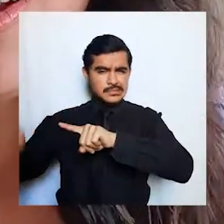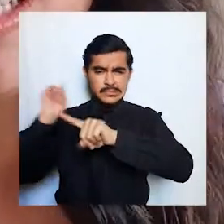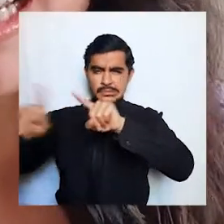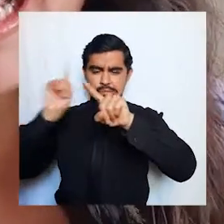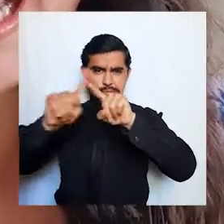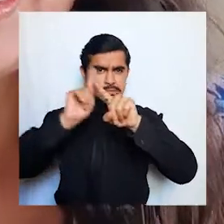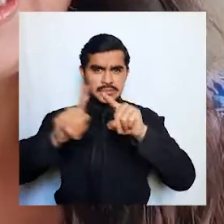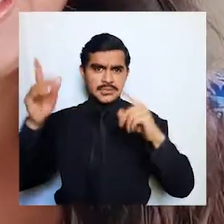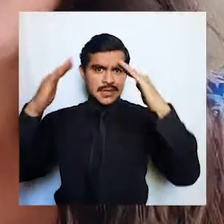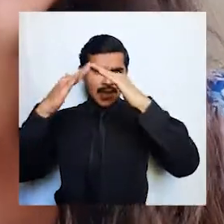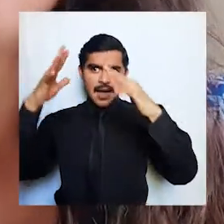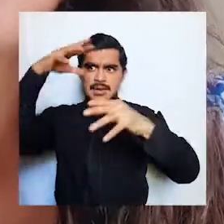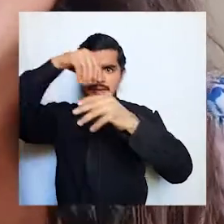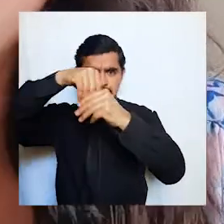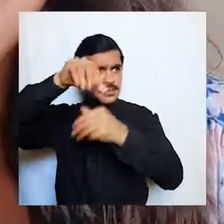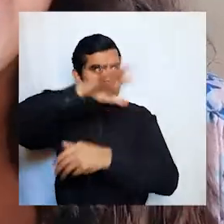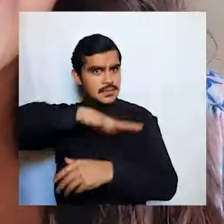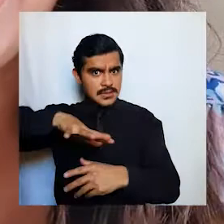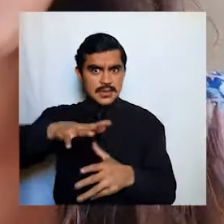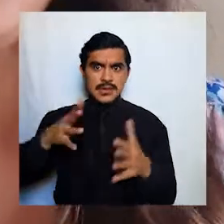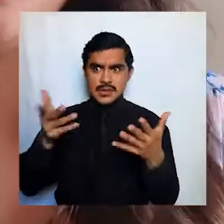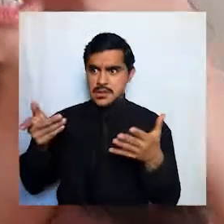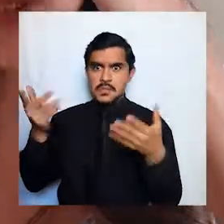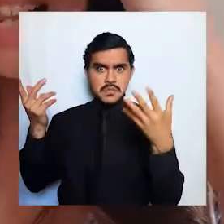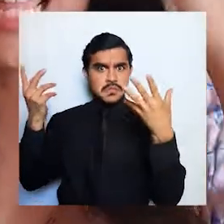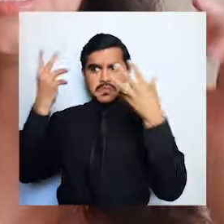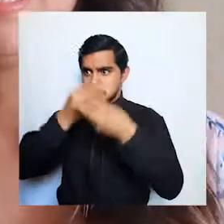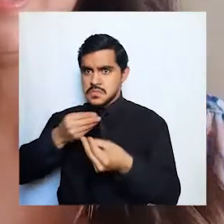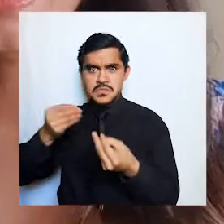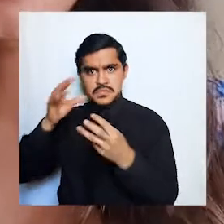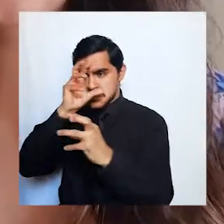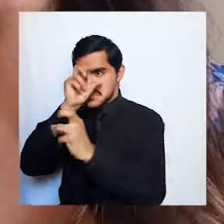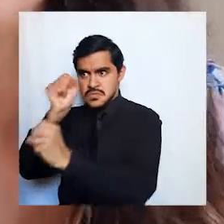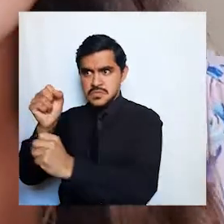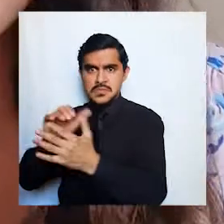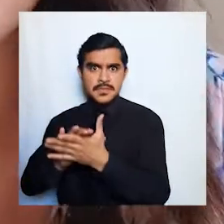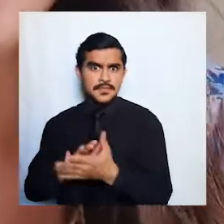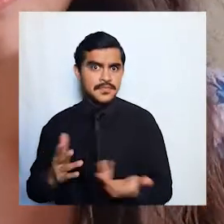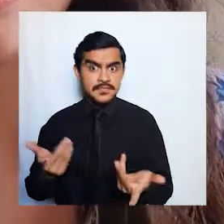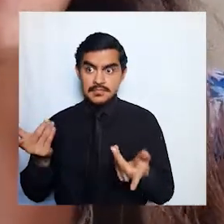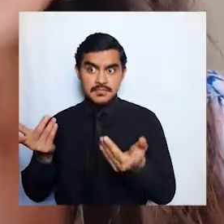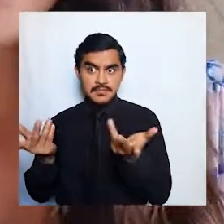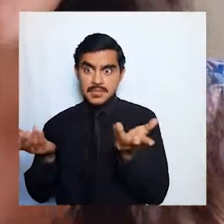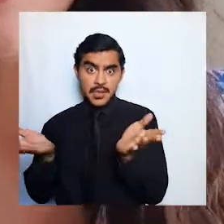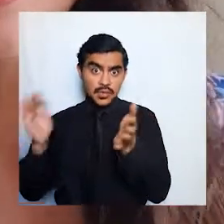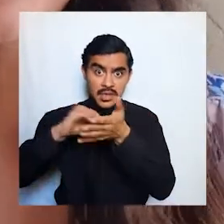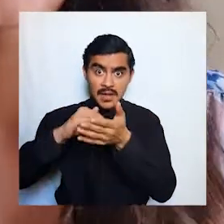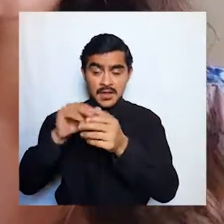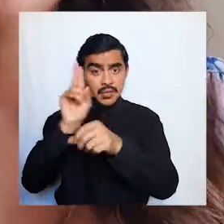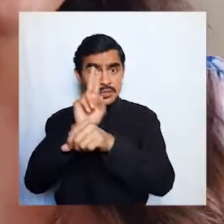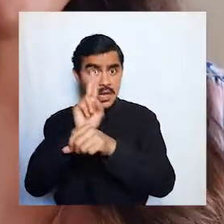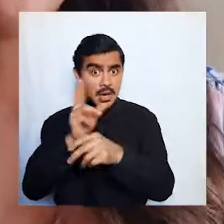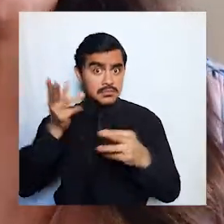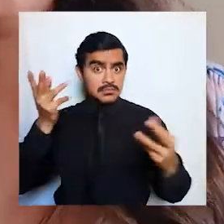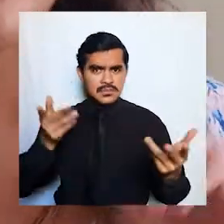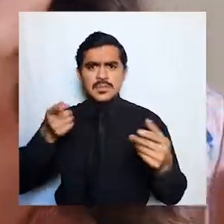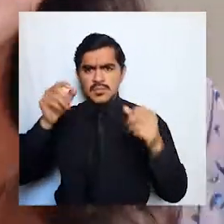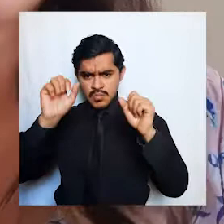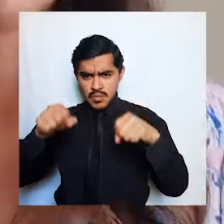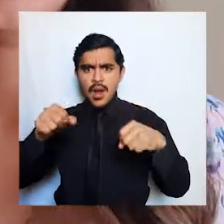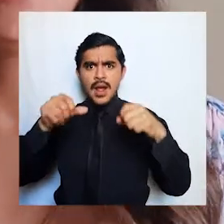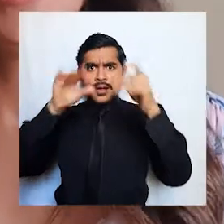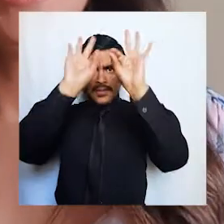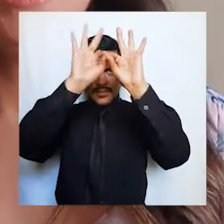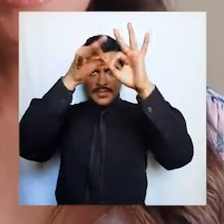lo que ustedes encuentren en casa esos son proyectos interesantes entonces si fuera de reciclar o de reusar o todo puedes poner en tu